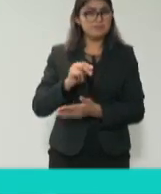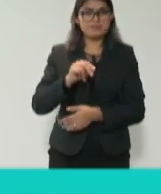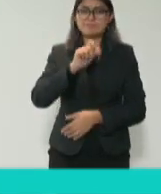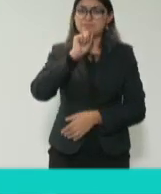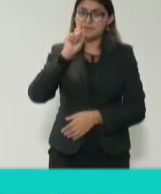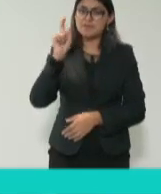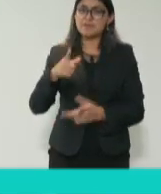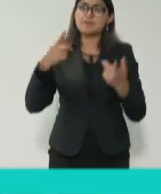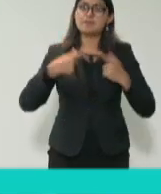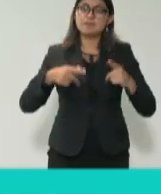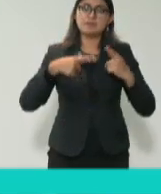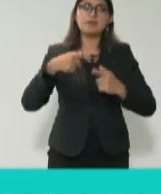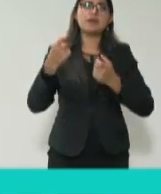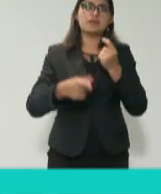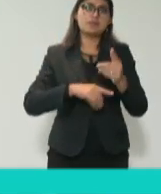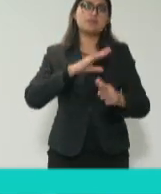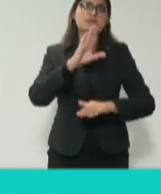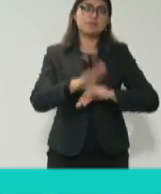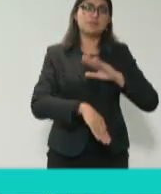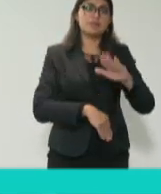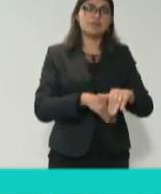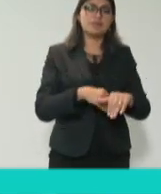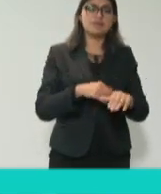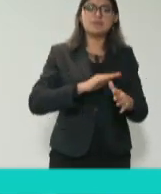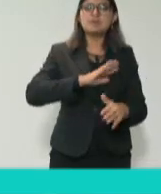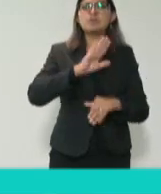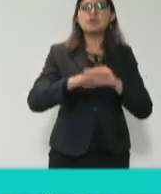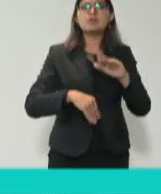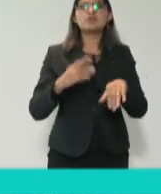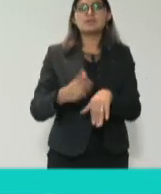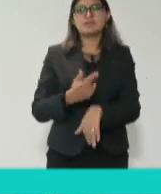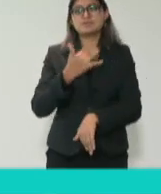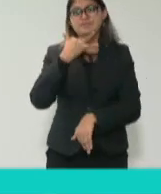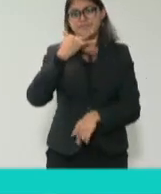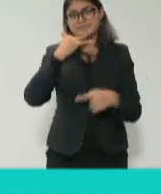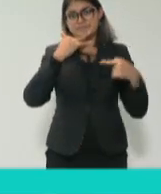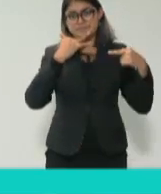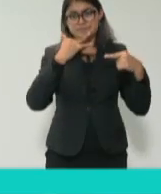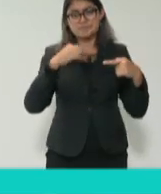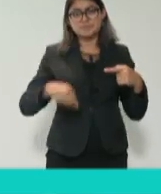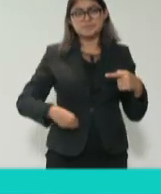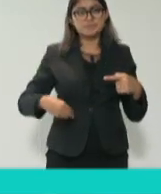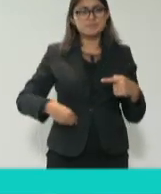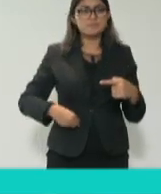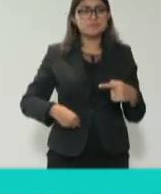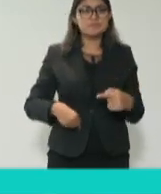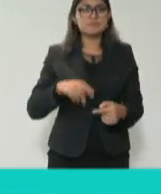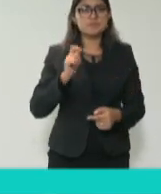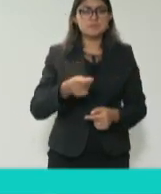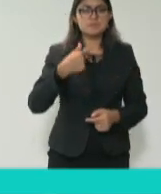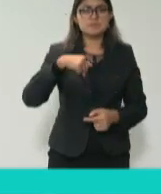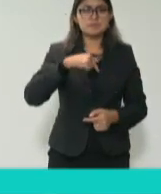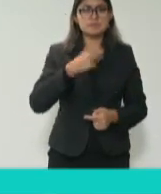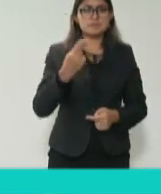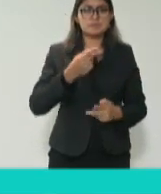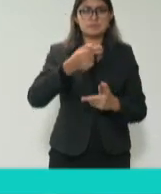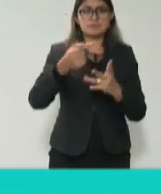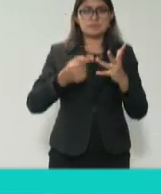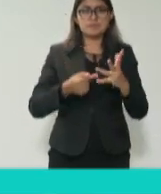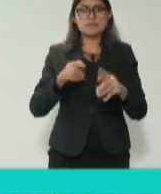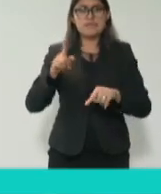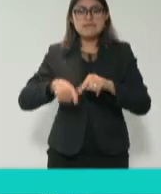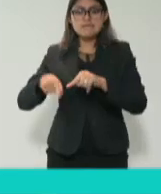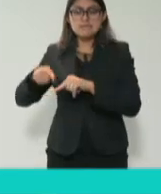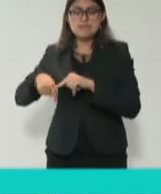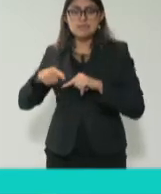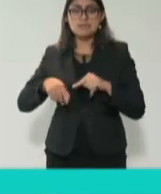también mata. Y en ese contexto, podemos tener muchas, muchas buenas intenciones en combatirla, pero si no nos vamos al origen, que